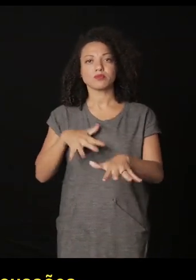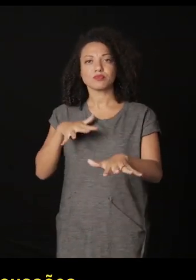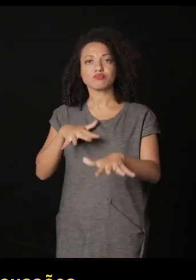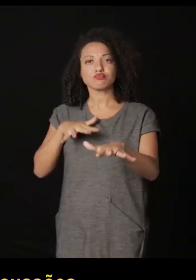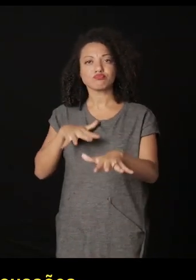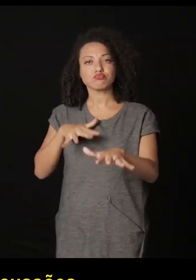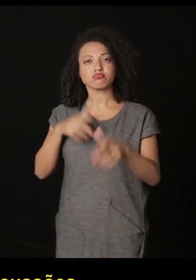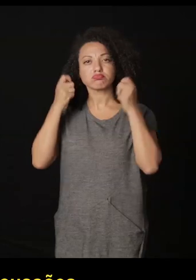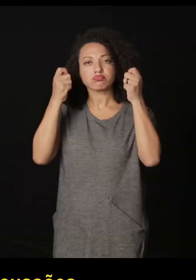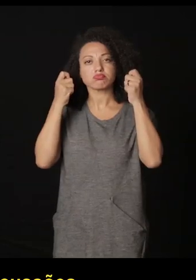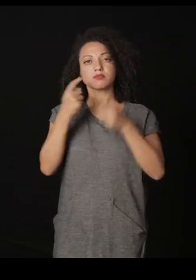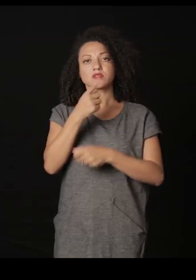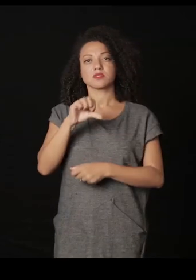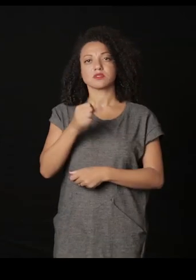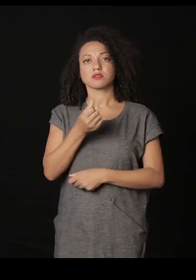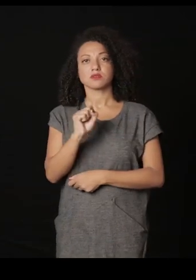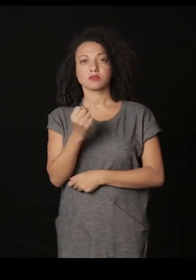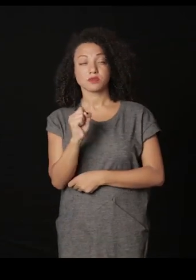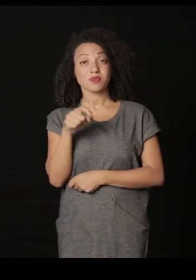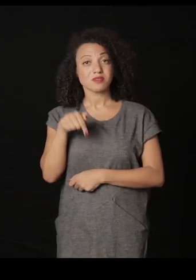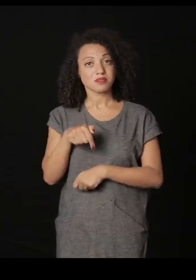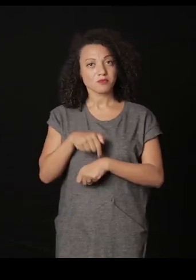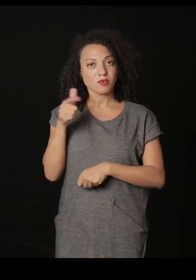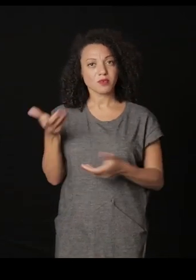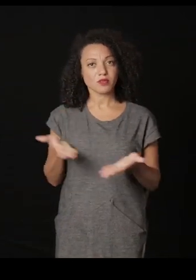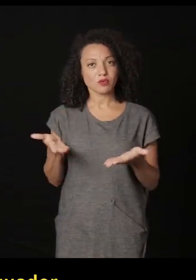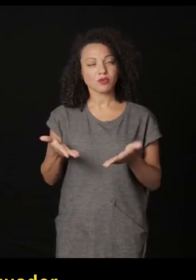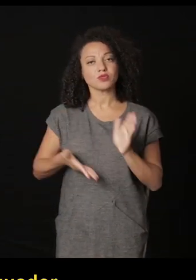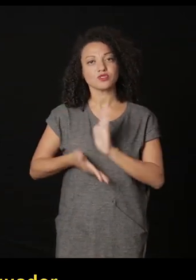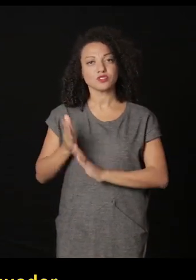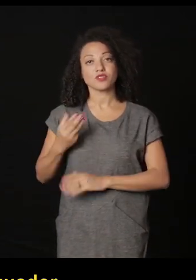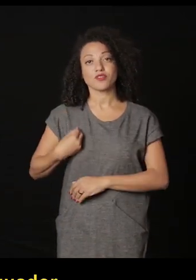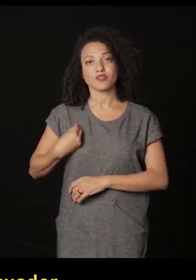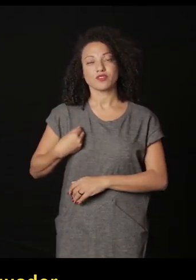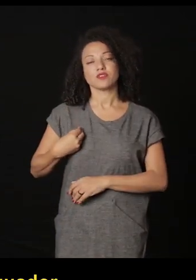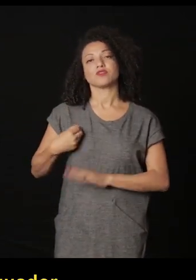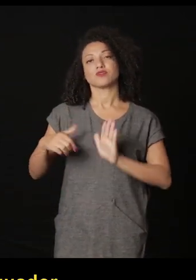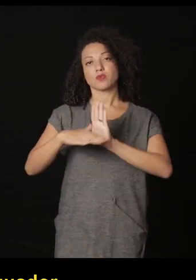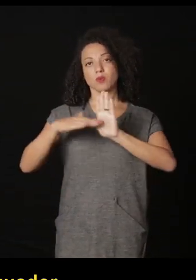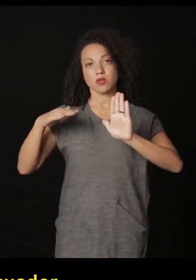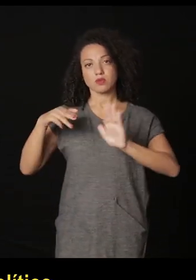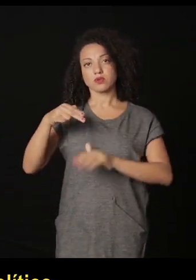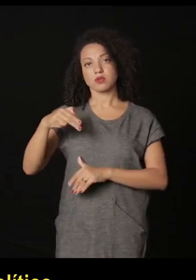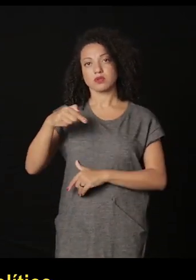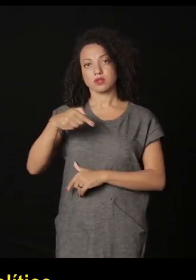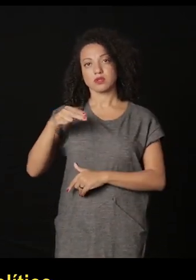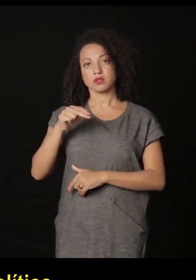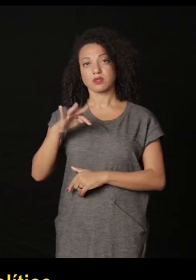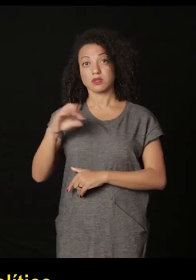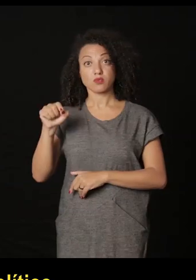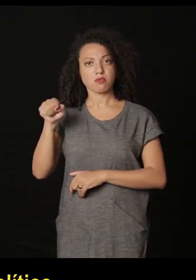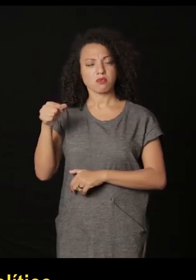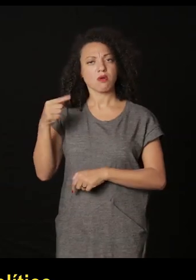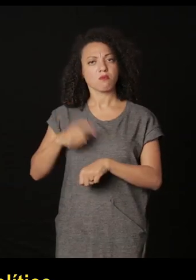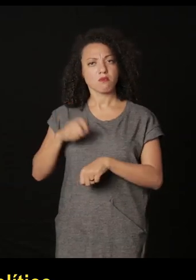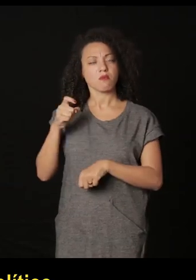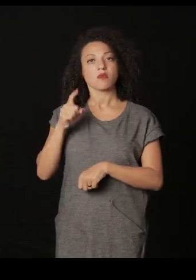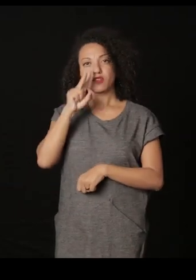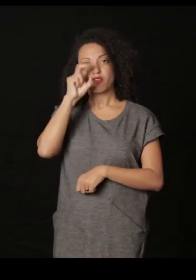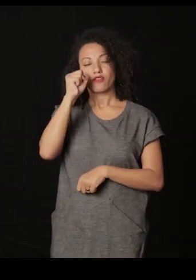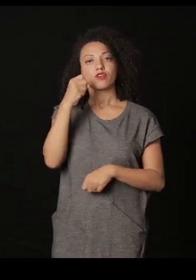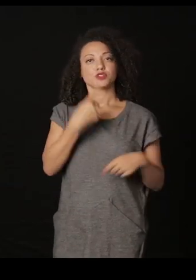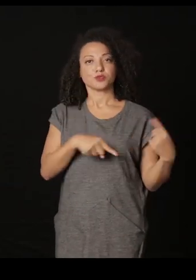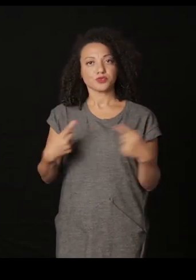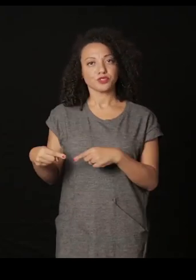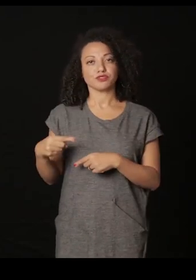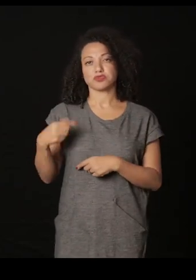manifestaciones de 1968 en ese momento que estamos viviendo estoy morando en Quito y también en Ecuador y también tenemos un momento político muy fuerte